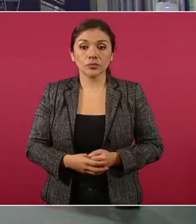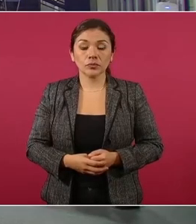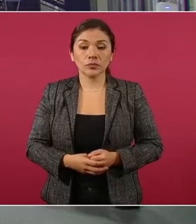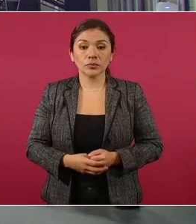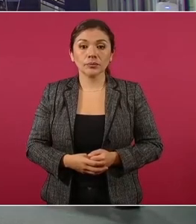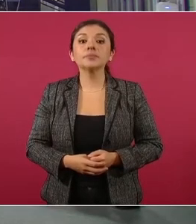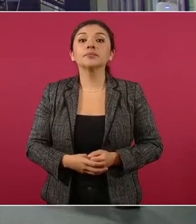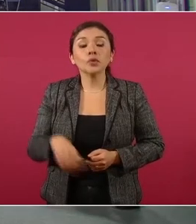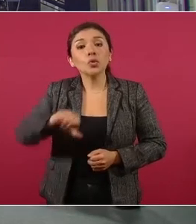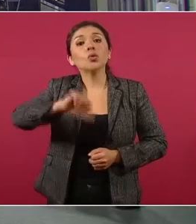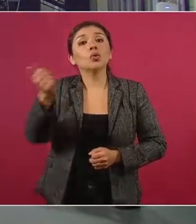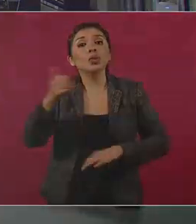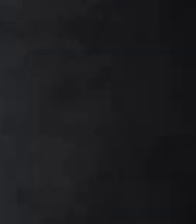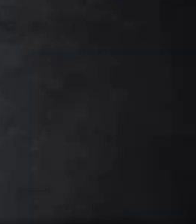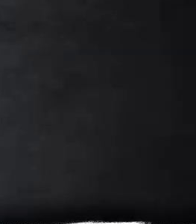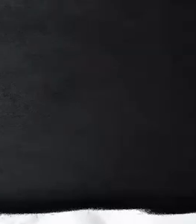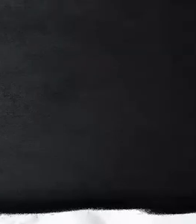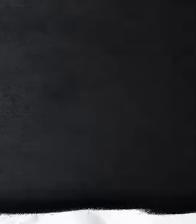¿Quién sigue?